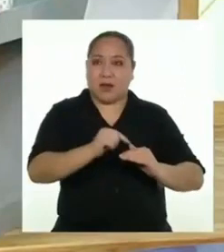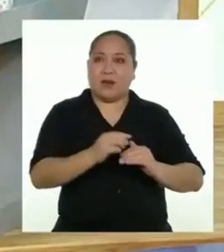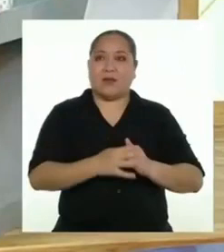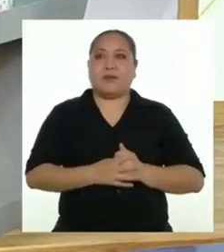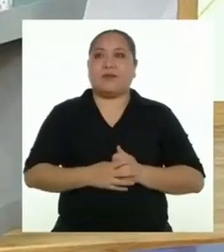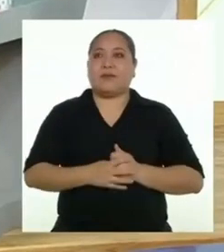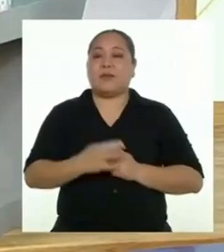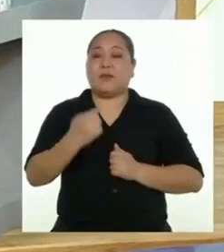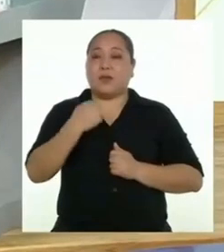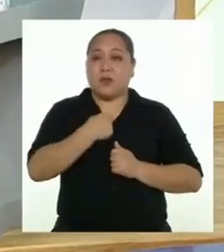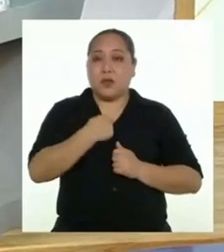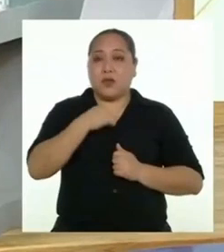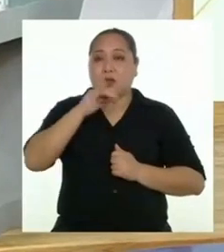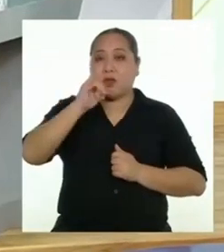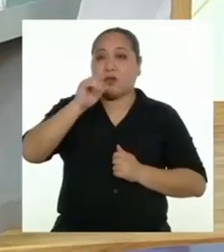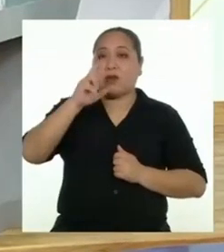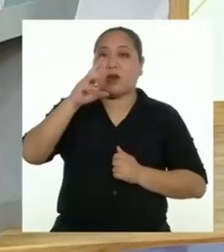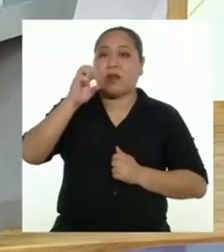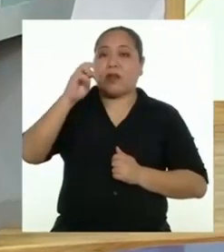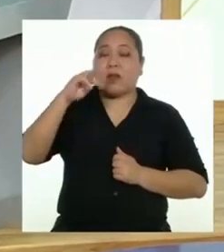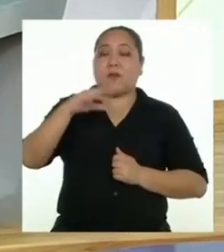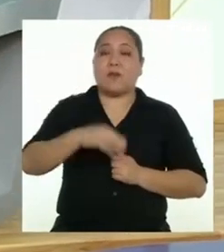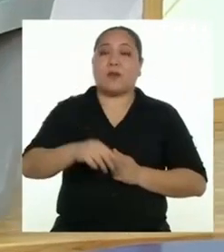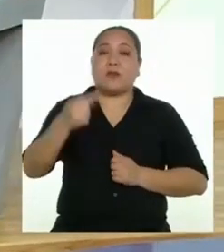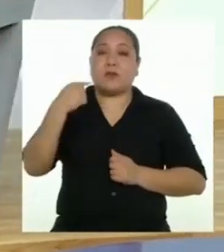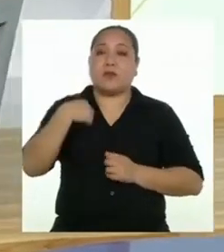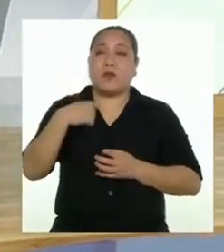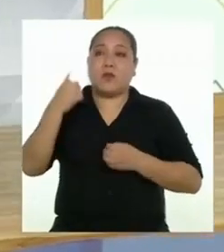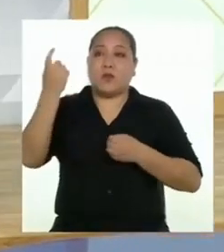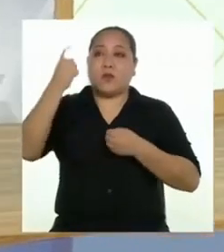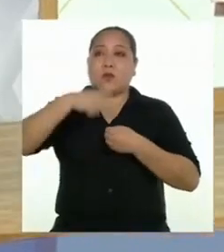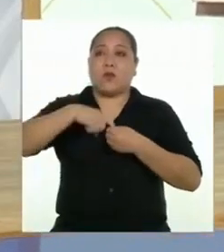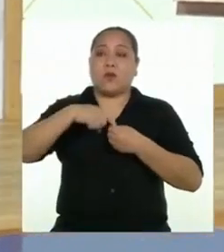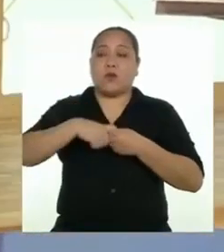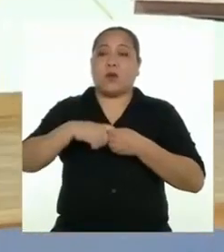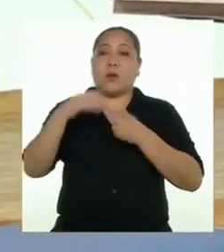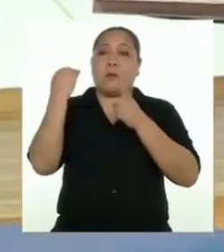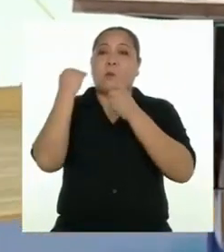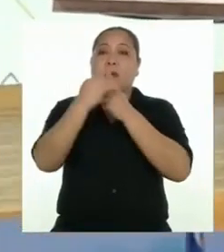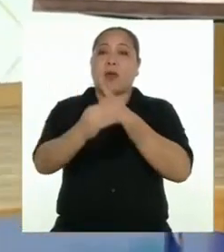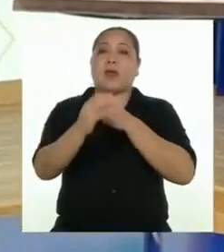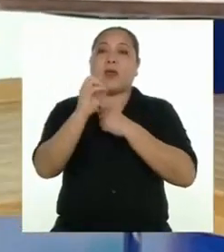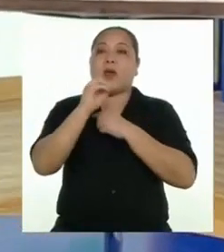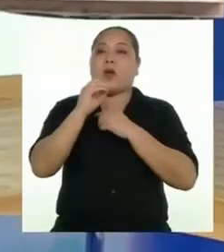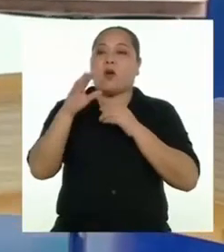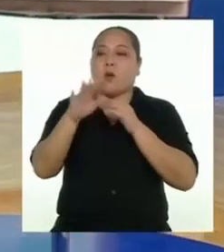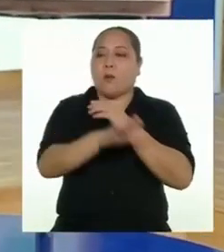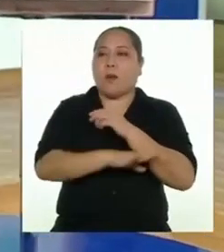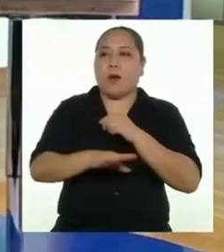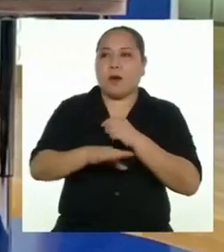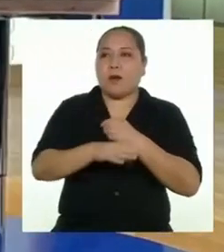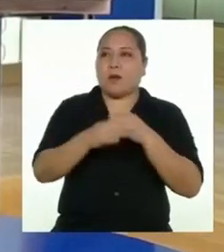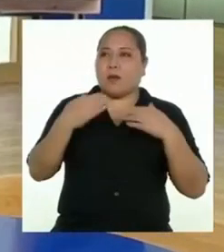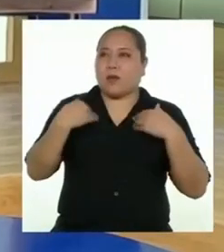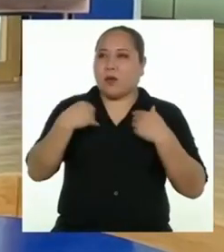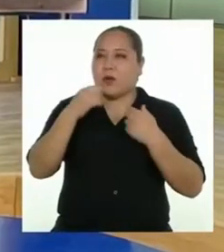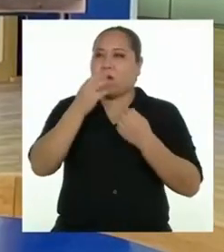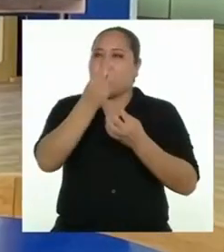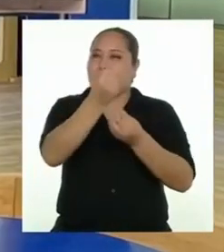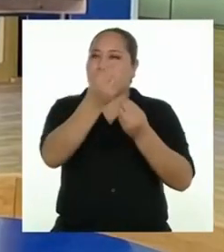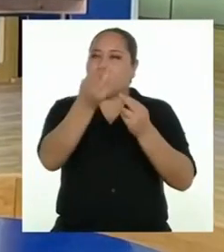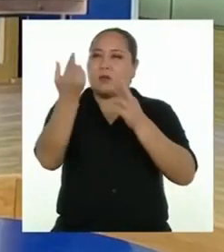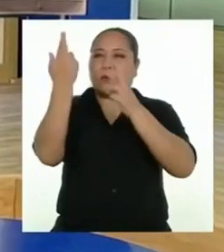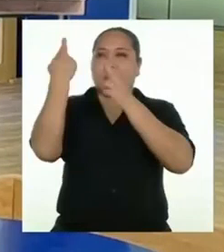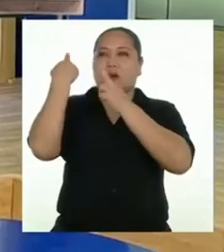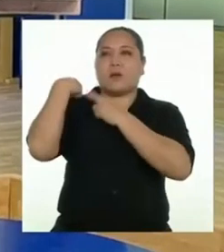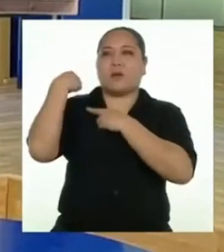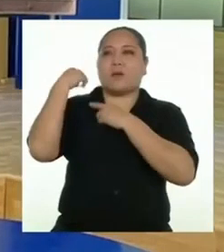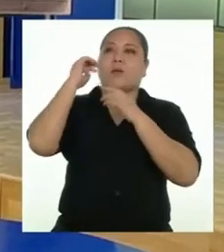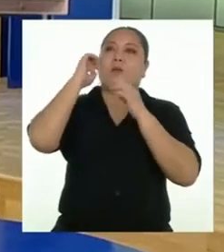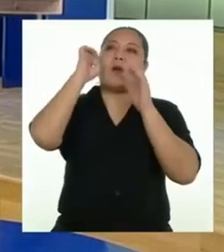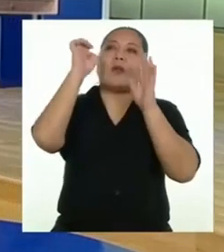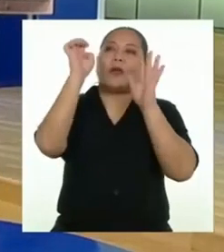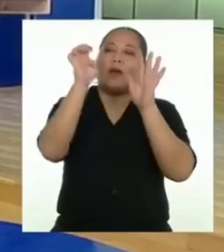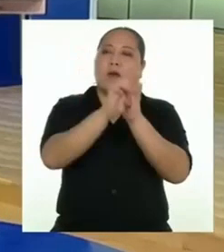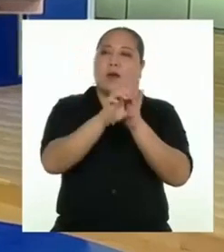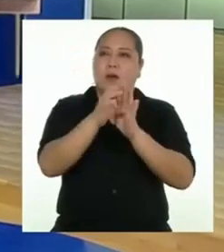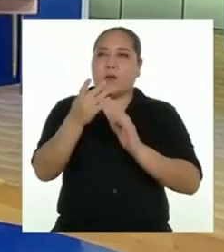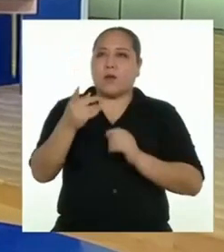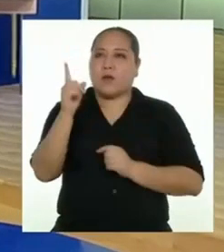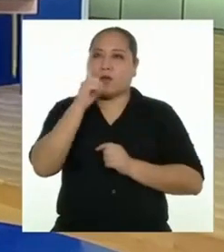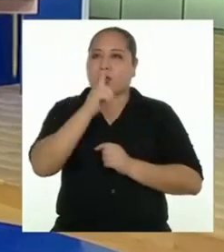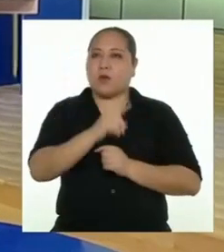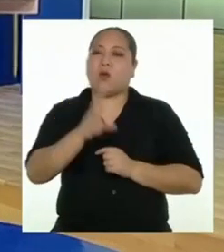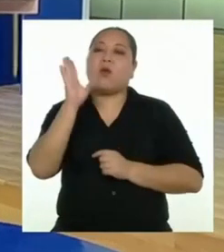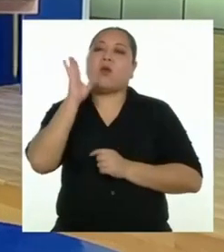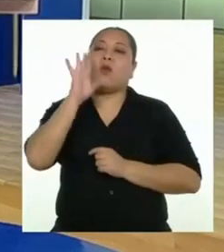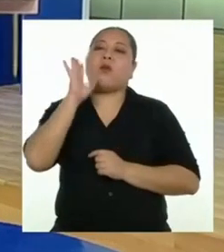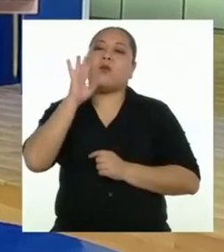Yo, Jeremis, como habitante de la cuenca media o baja, tengo una serie de responsabilidades. Por ejemplo, no